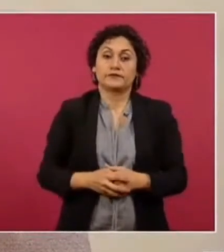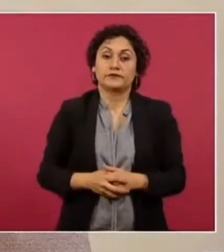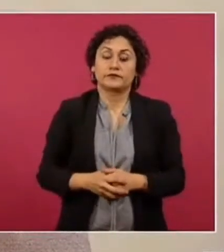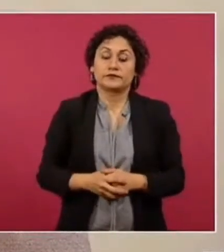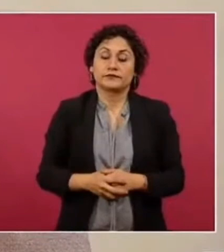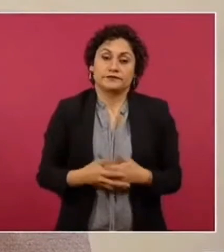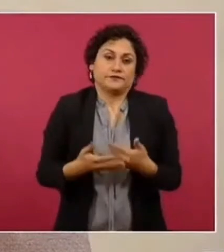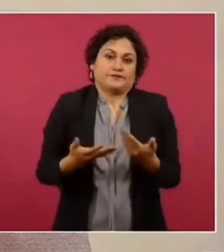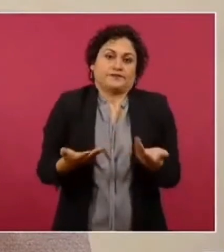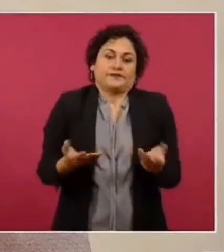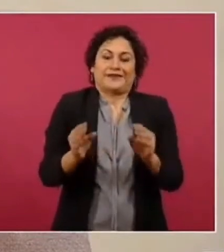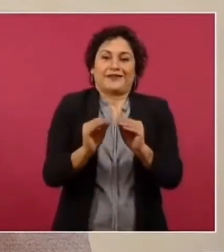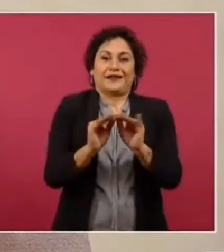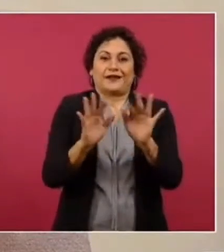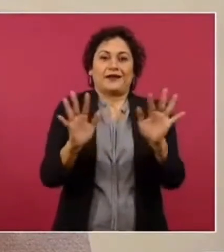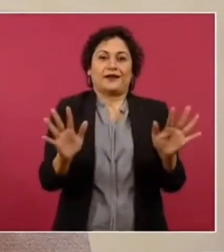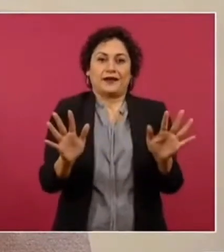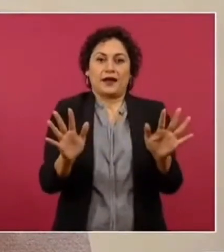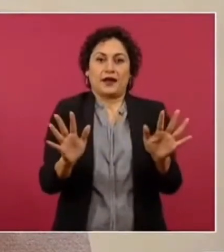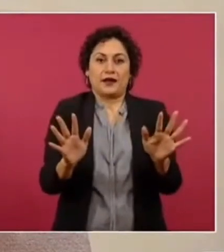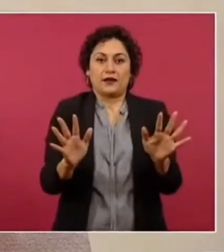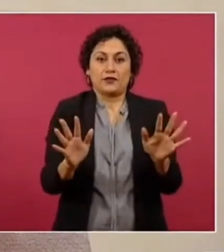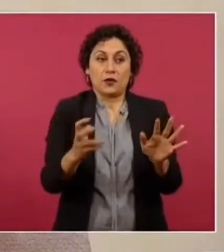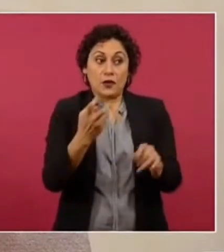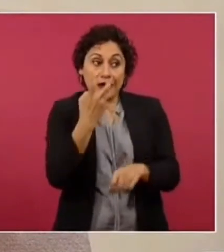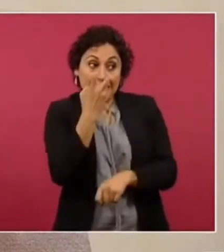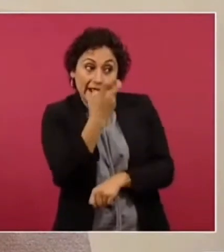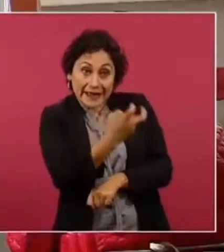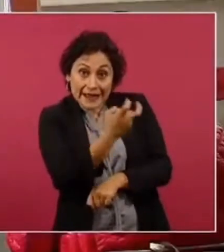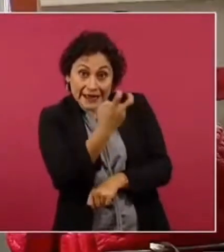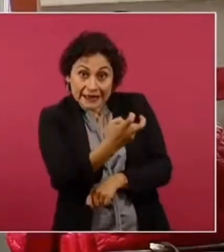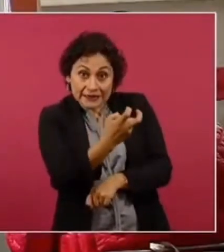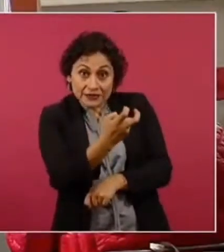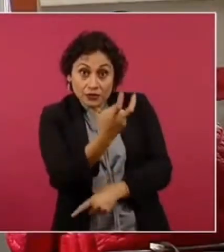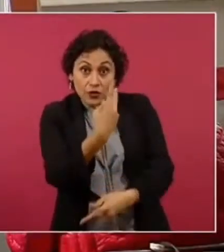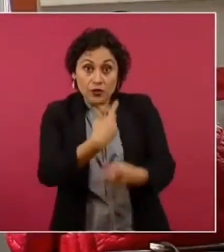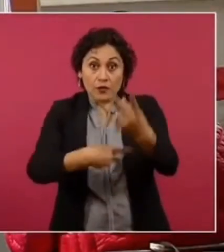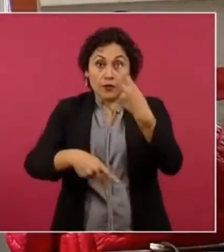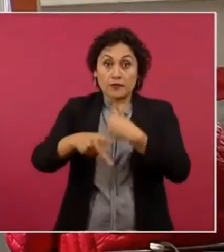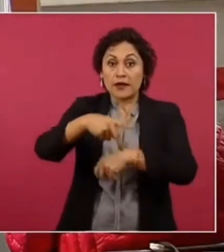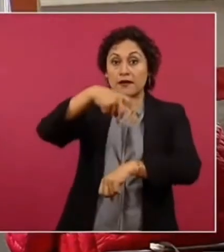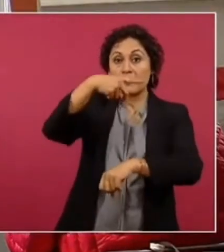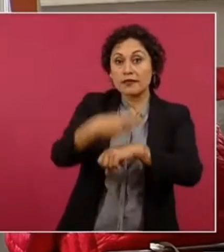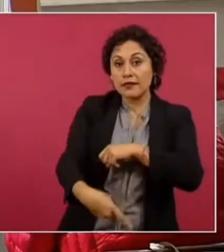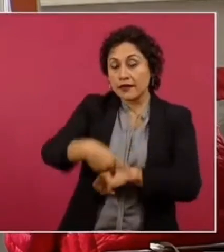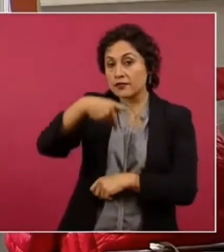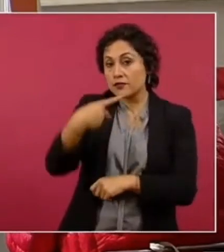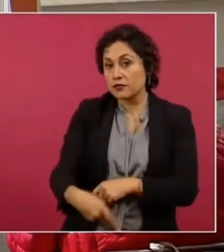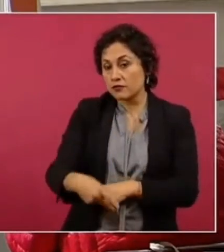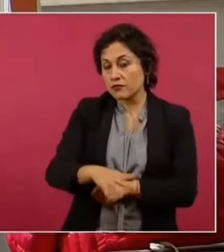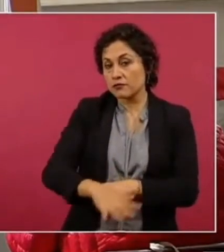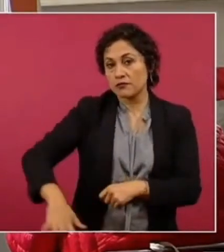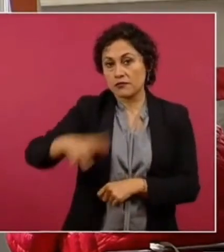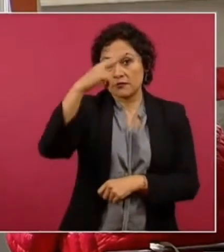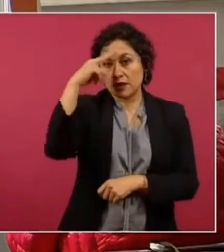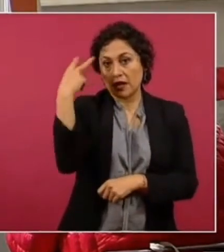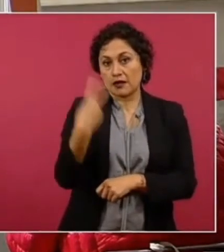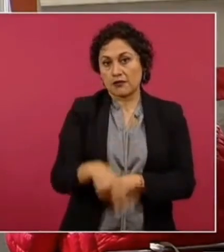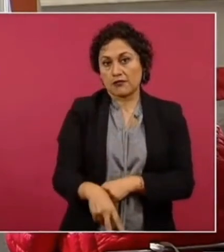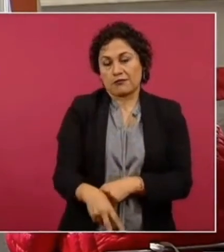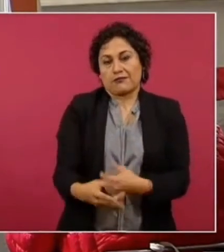afecta al pueblo de México pues entonces sí no vamos a permitir